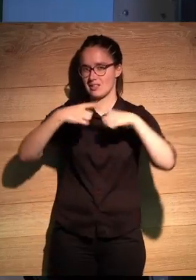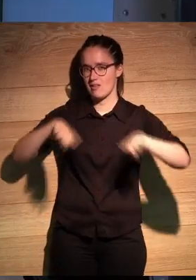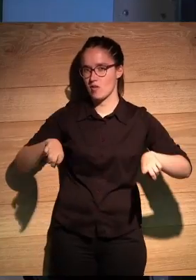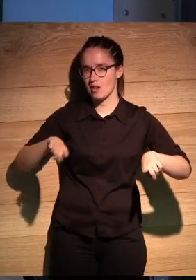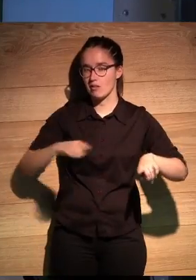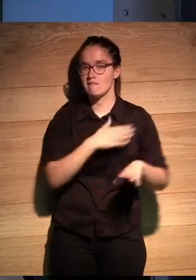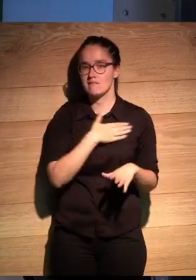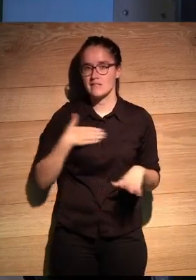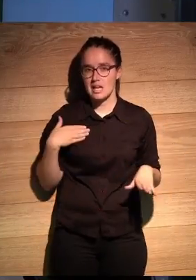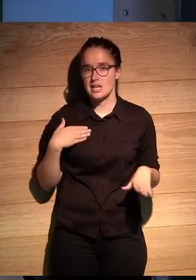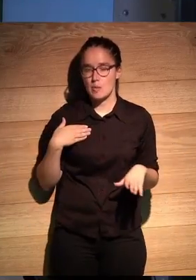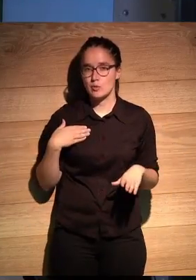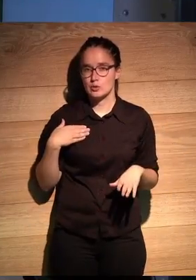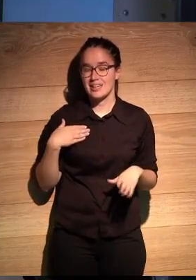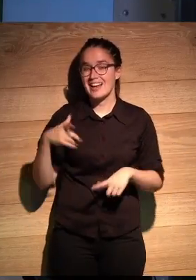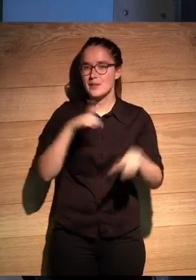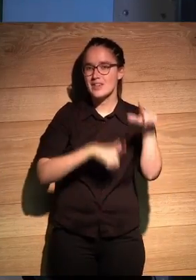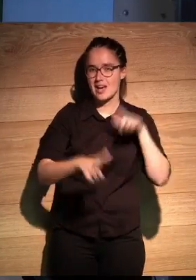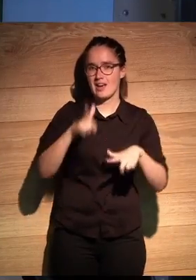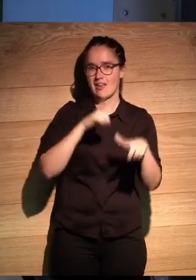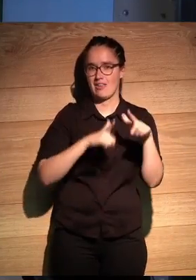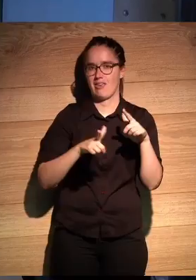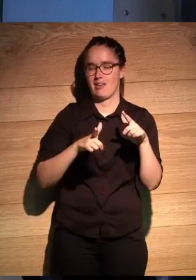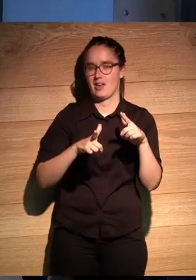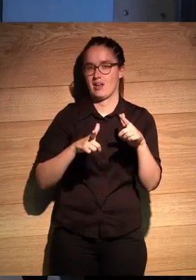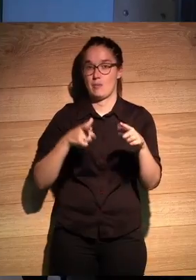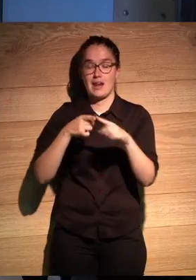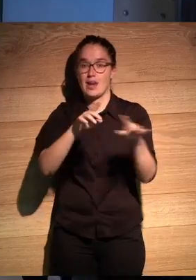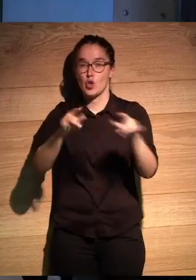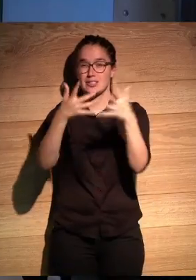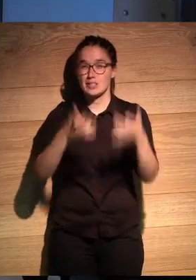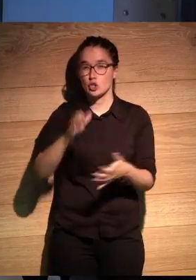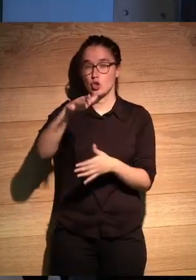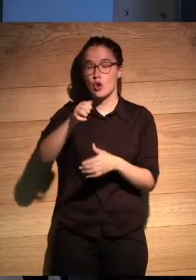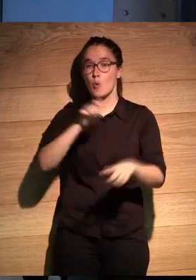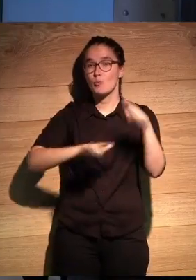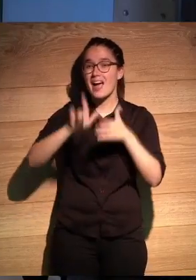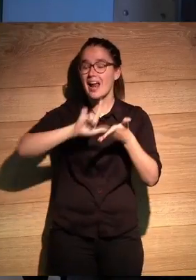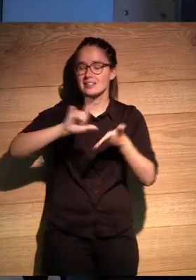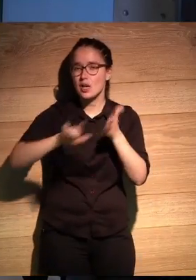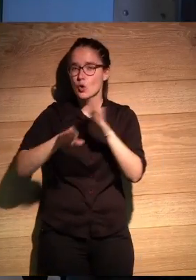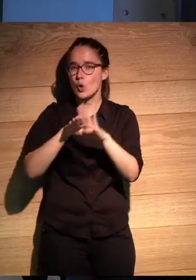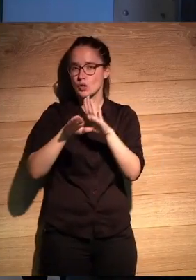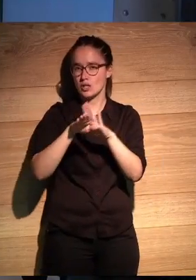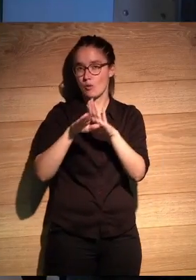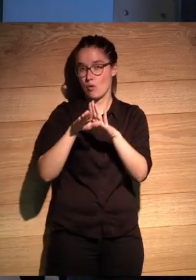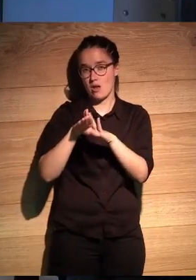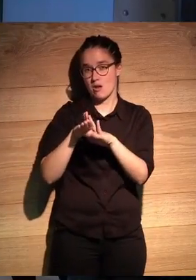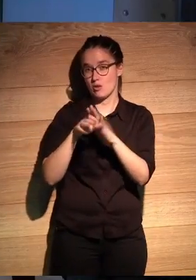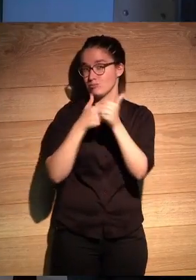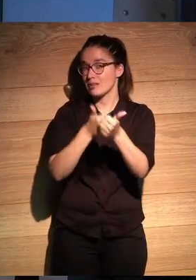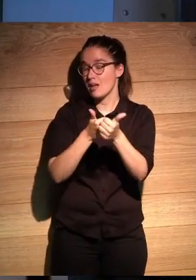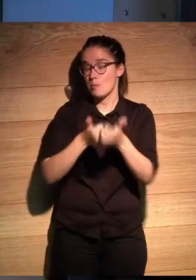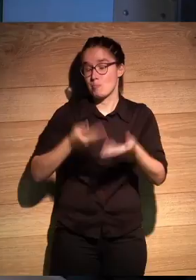y que queríamos que este viaje hacia los desiertos de Sonora, un viaje literario, siguiera ese